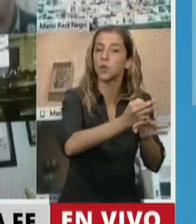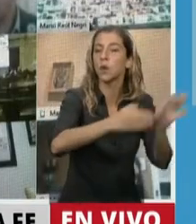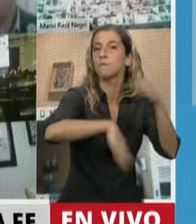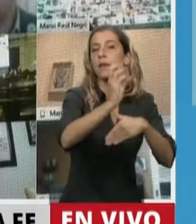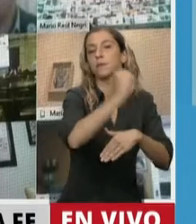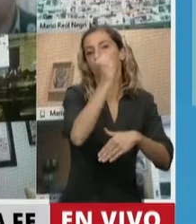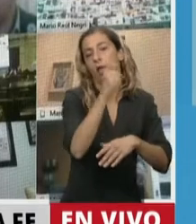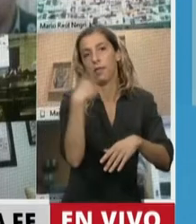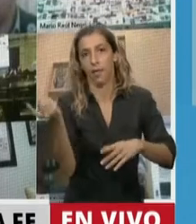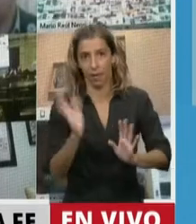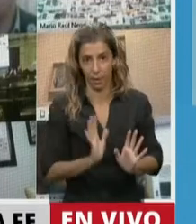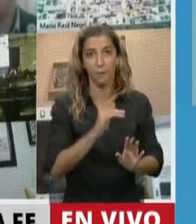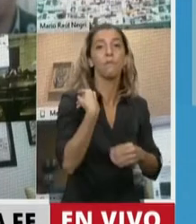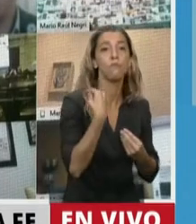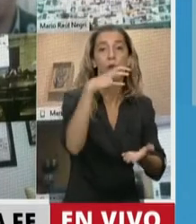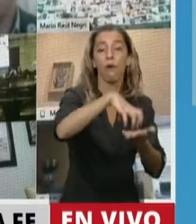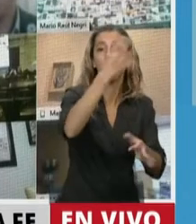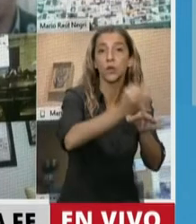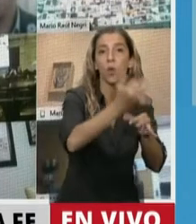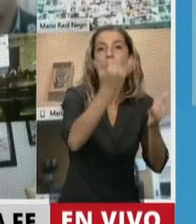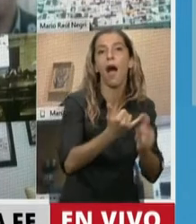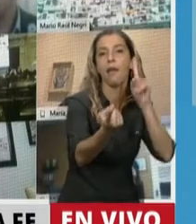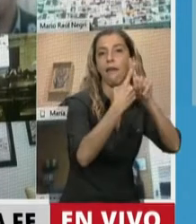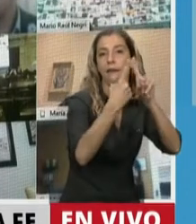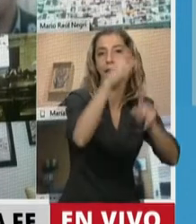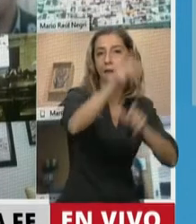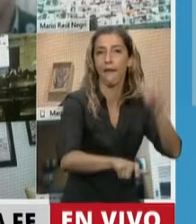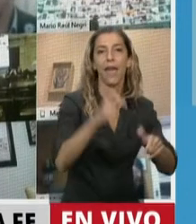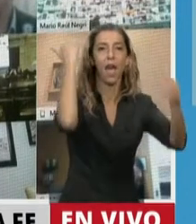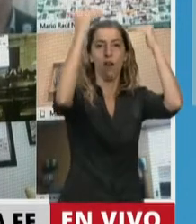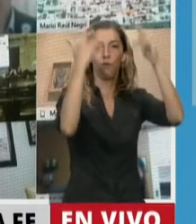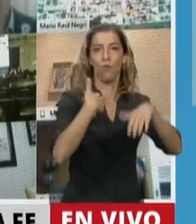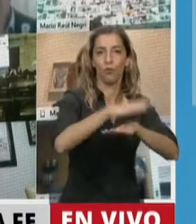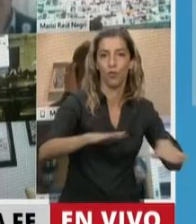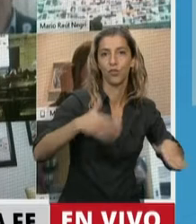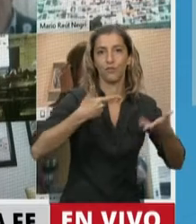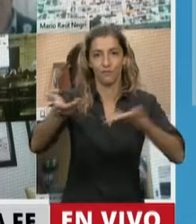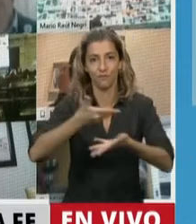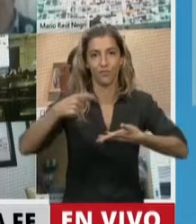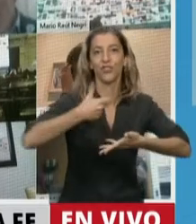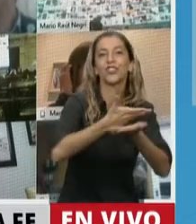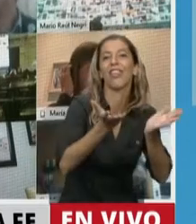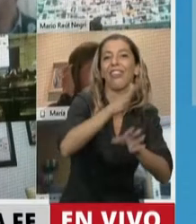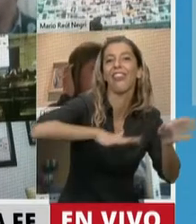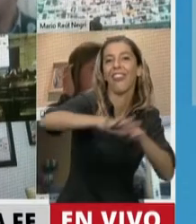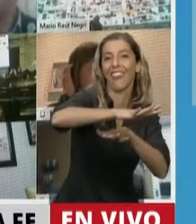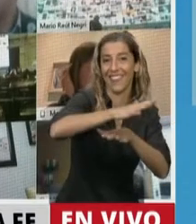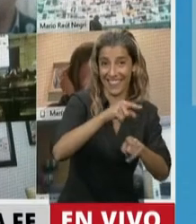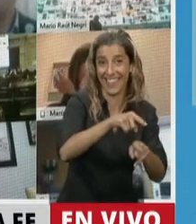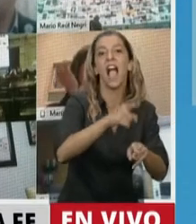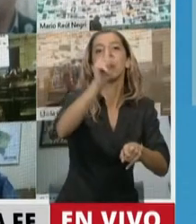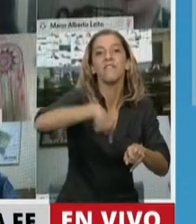relación docente-alumno, se aprende en los procesos de socialización de la educación, se aprende compartiendo, se